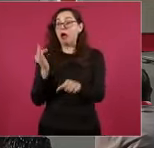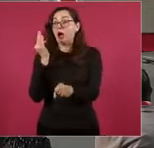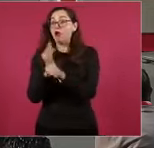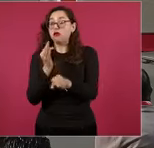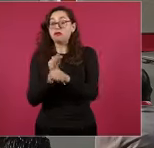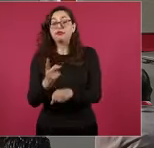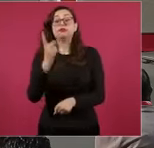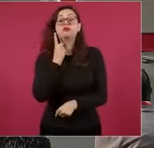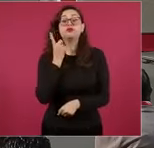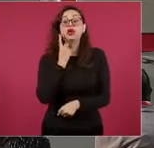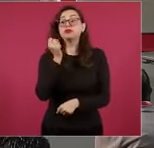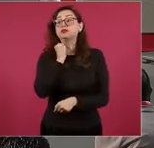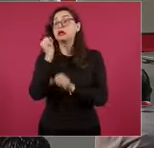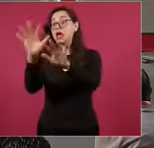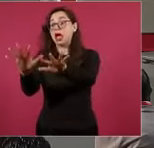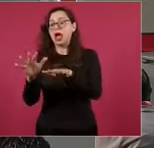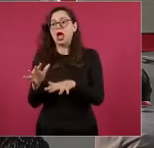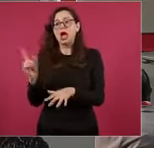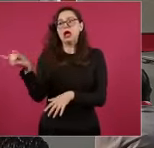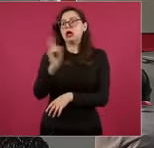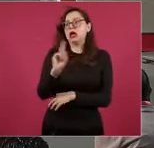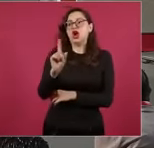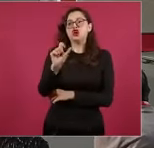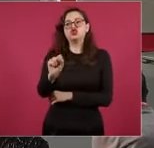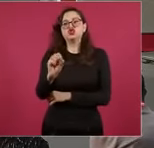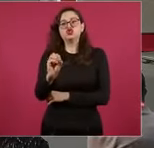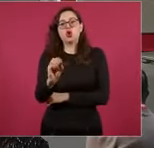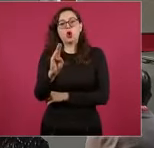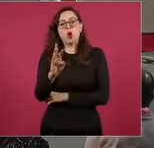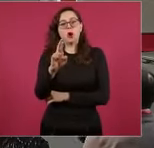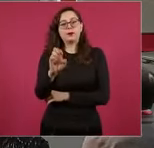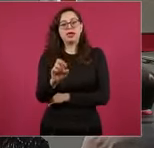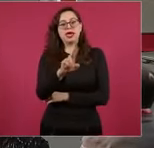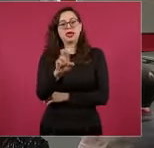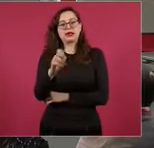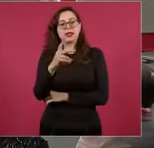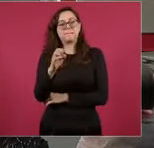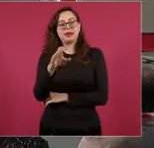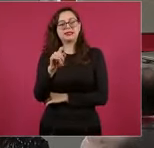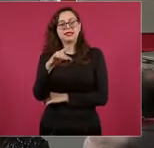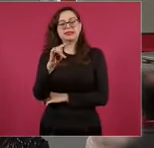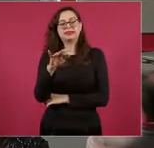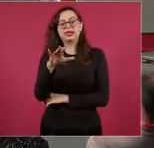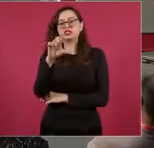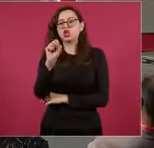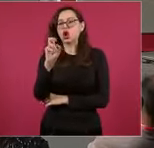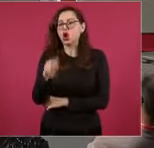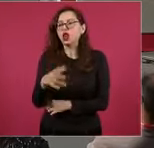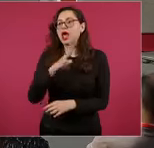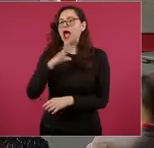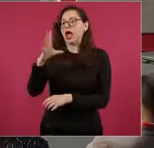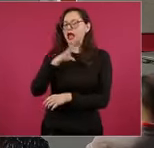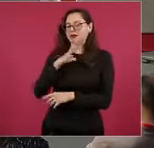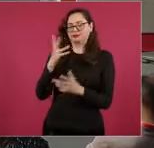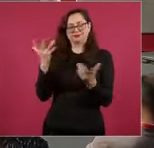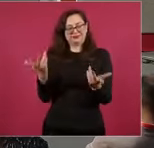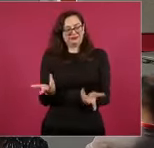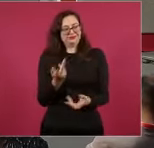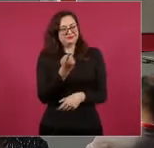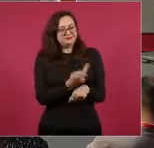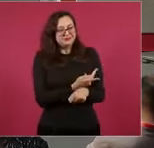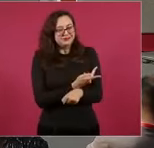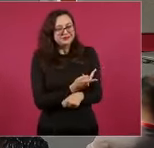representación. ¿Por qué? Porque no quieren que haya una mayoría calificada en el Congreso que pueda